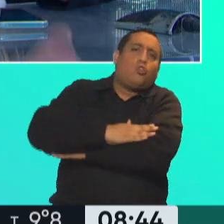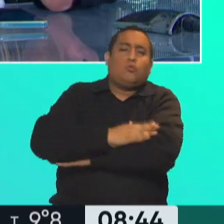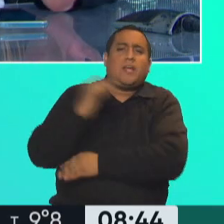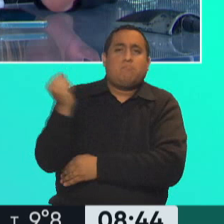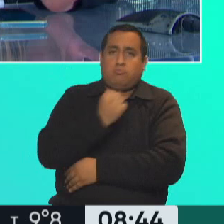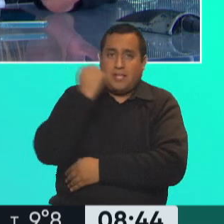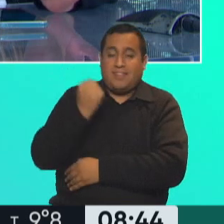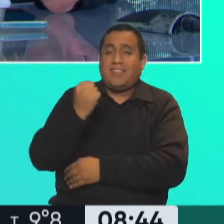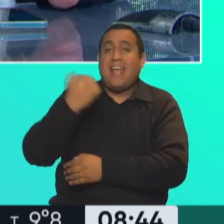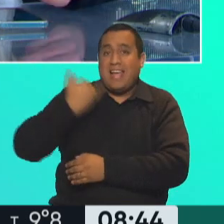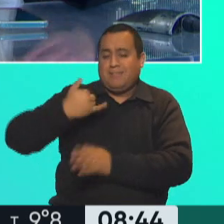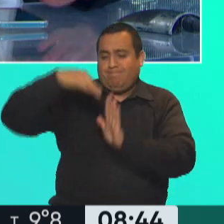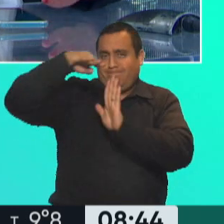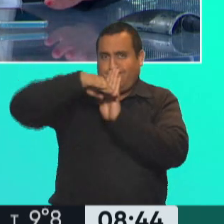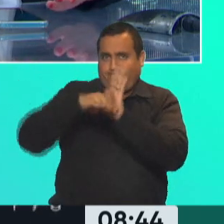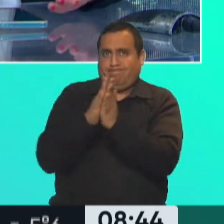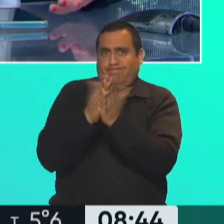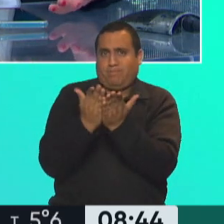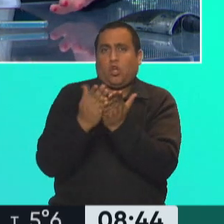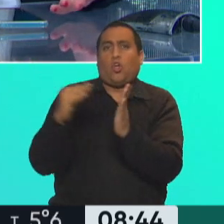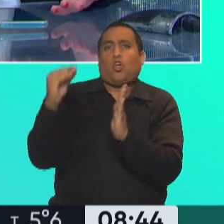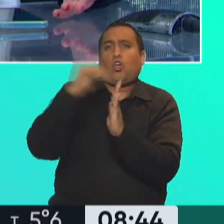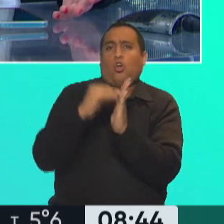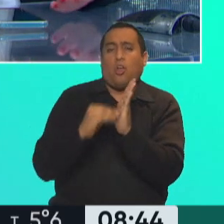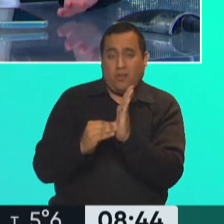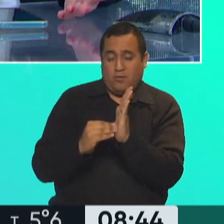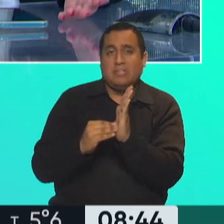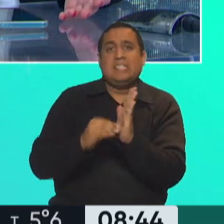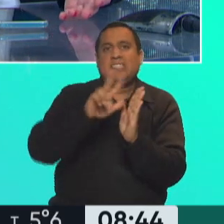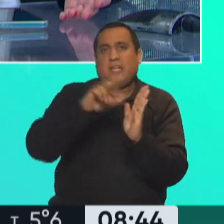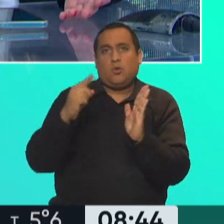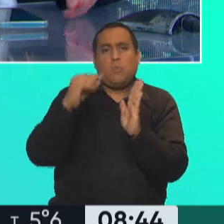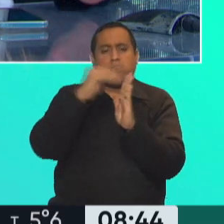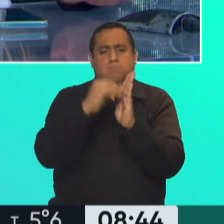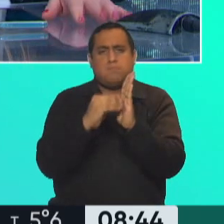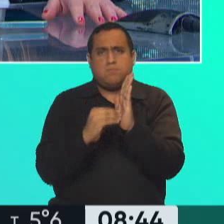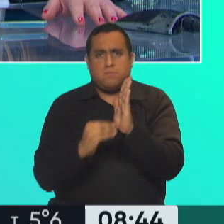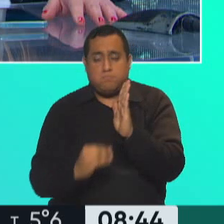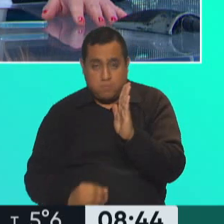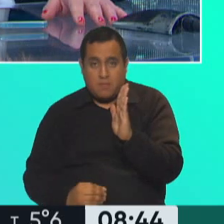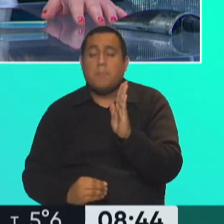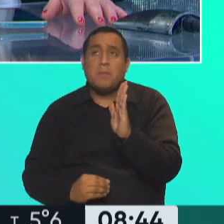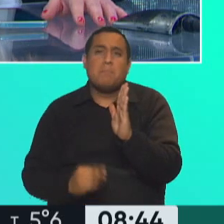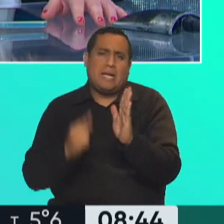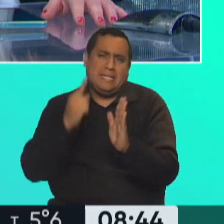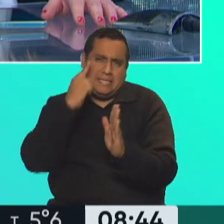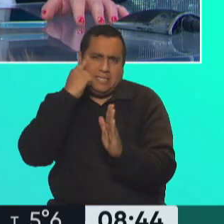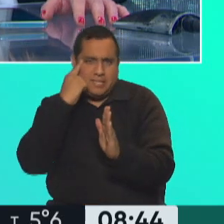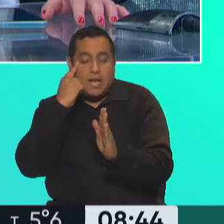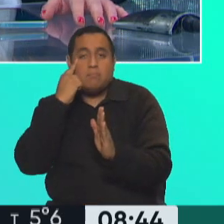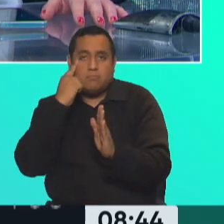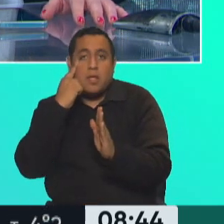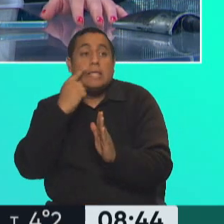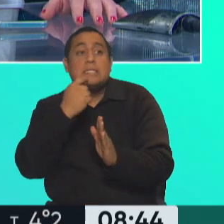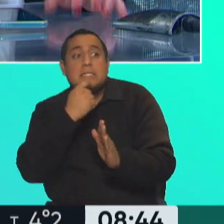31 puntos y algunos tienen que ver con la moralidad de China y la censura. Por ejemplo,